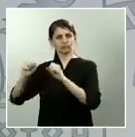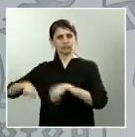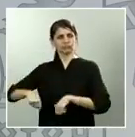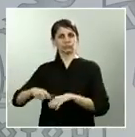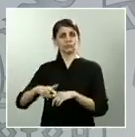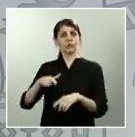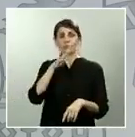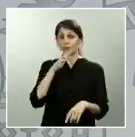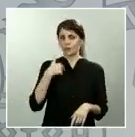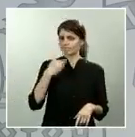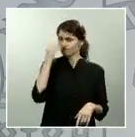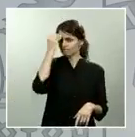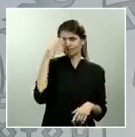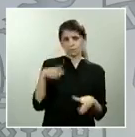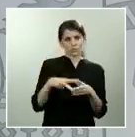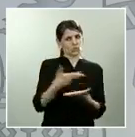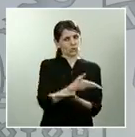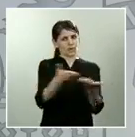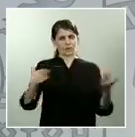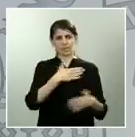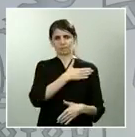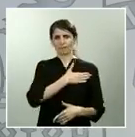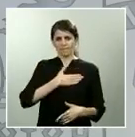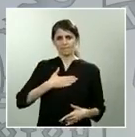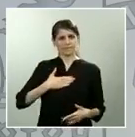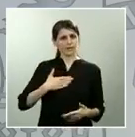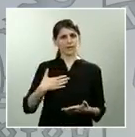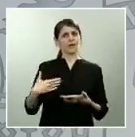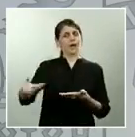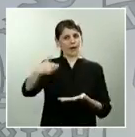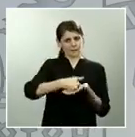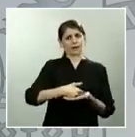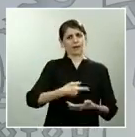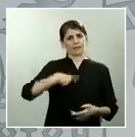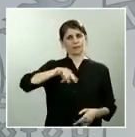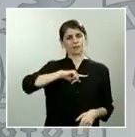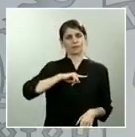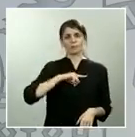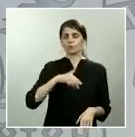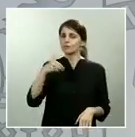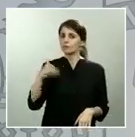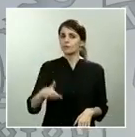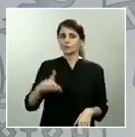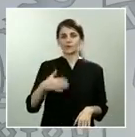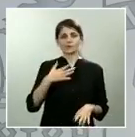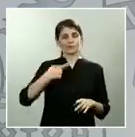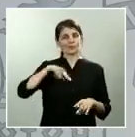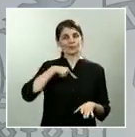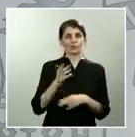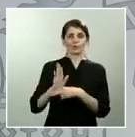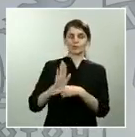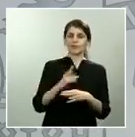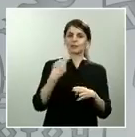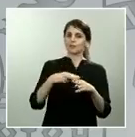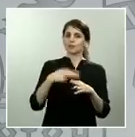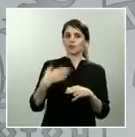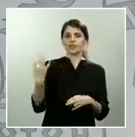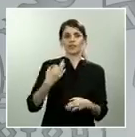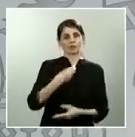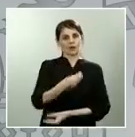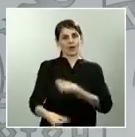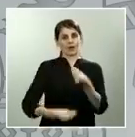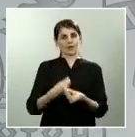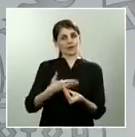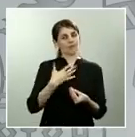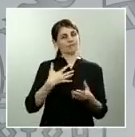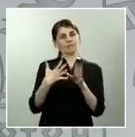nos piden y la mejor contribución que desde los servidores públicos podemos hacer para que el conjunto de la ciudadanía tenga la confianza